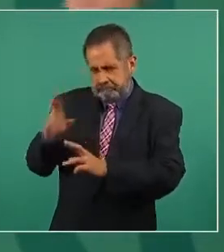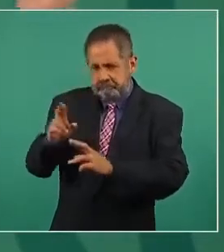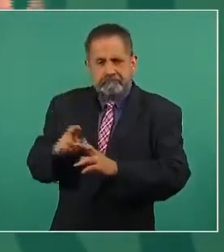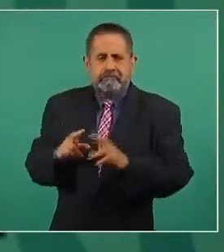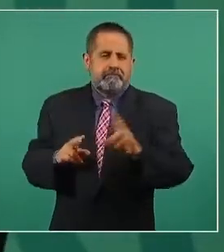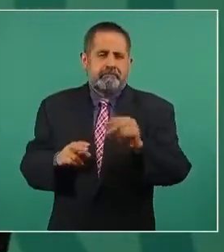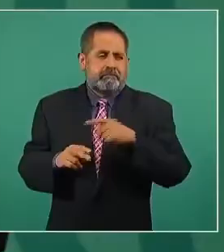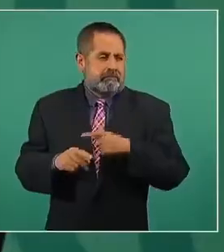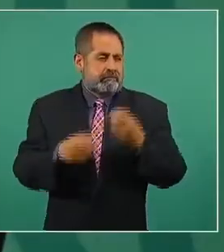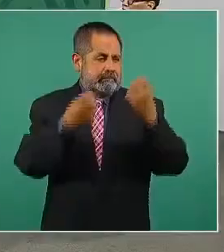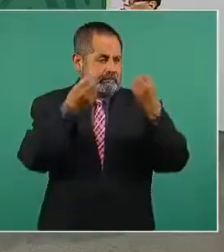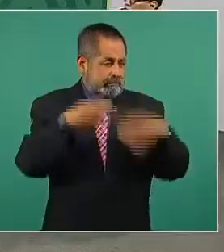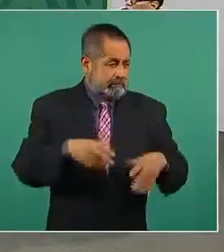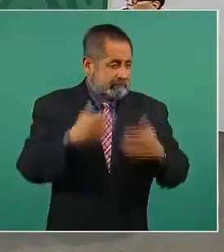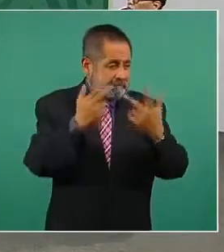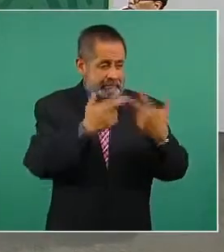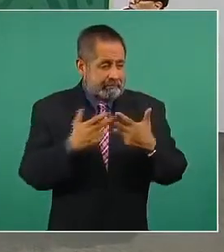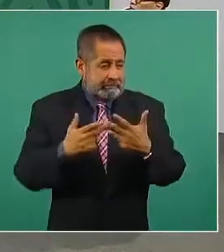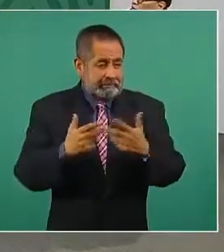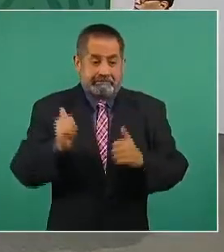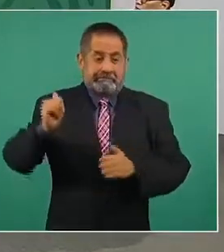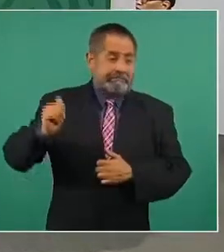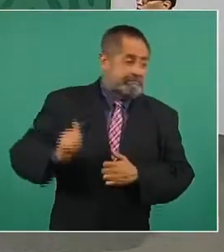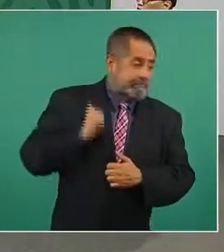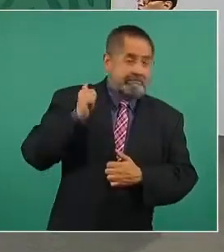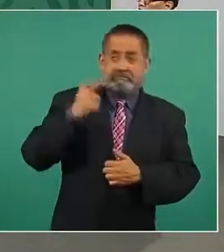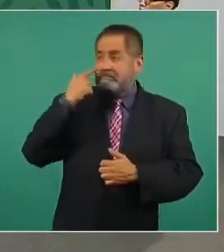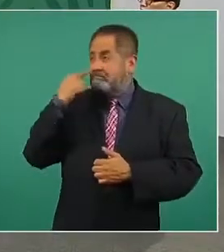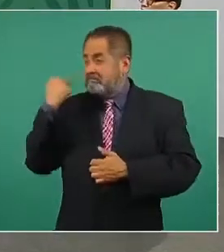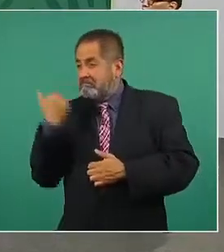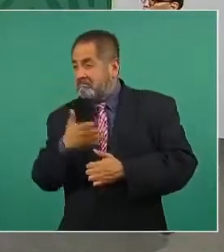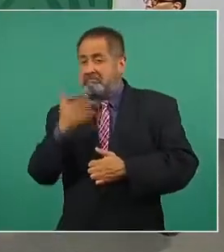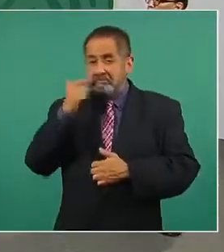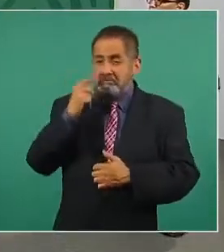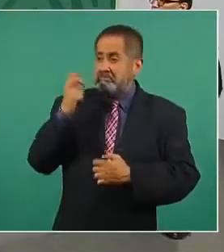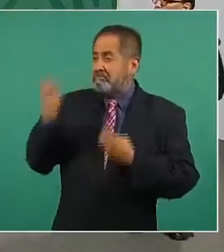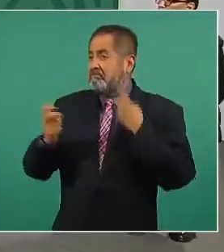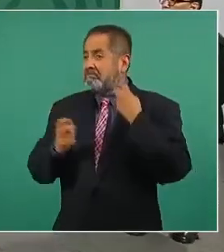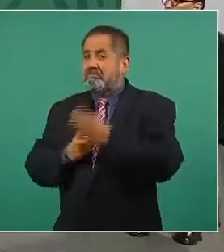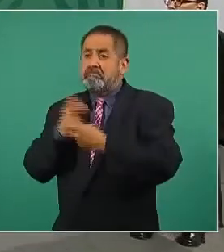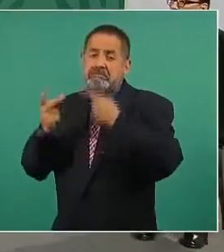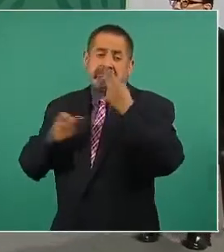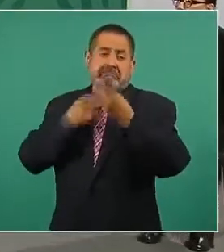tragedia para sacar raja.